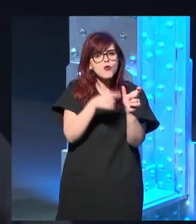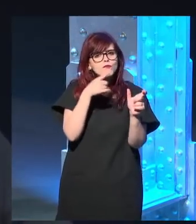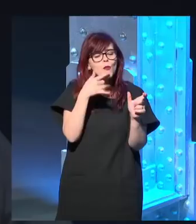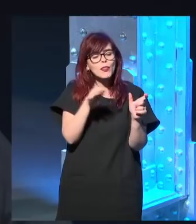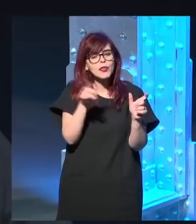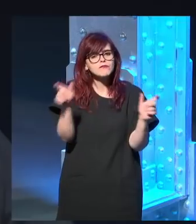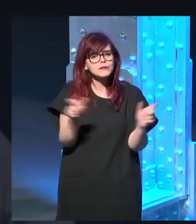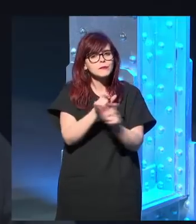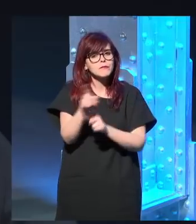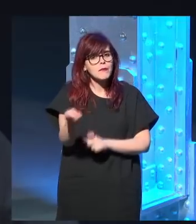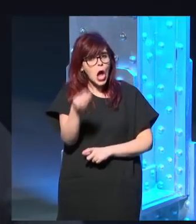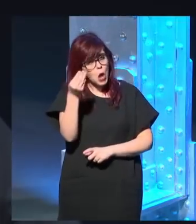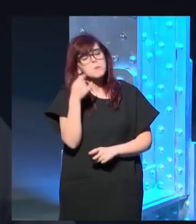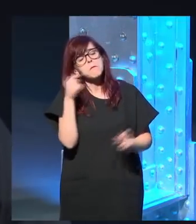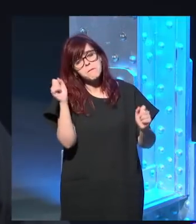pero muy poco porque